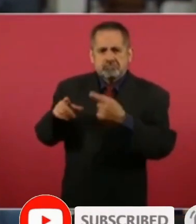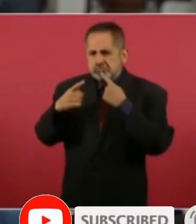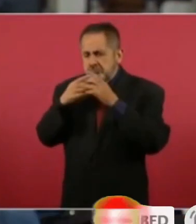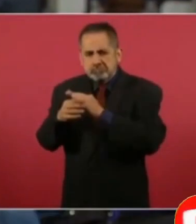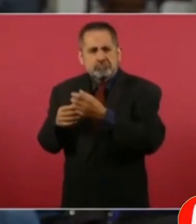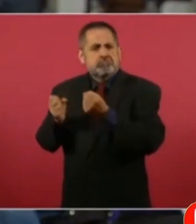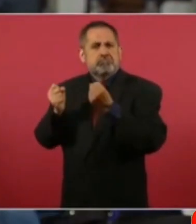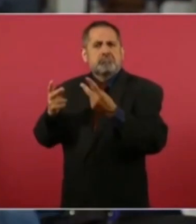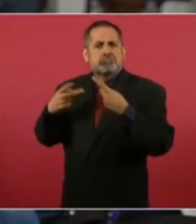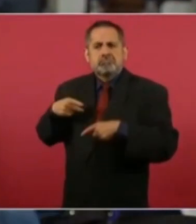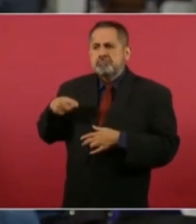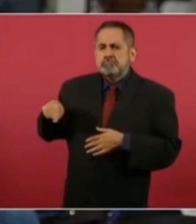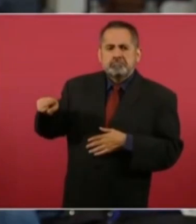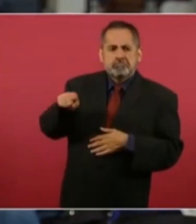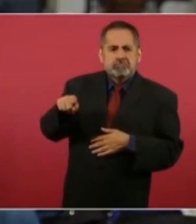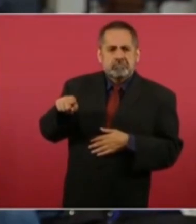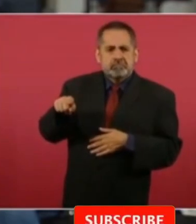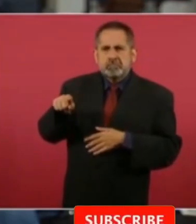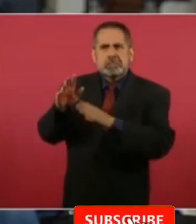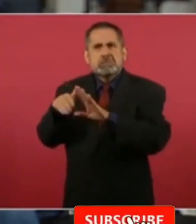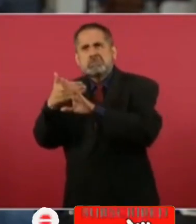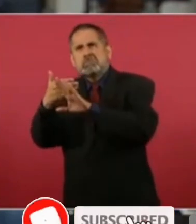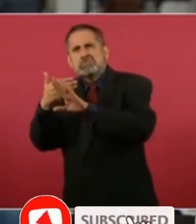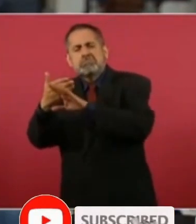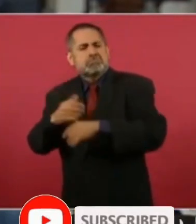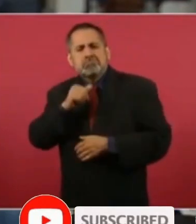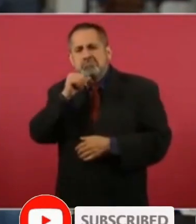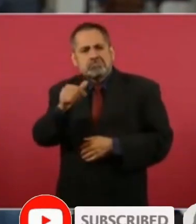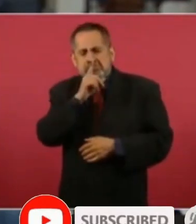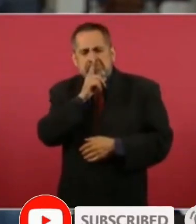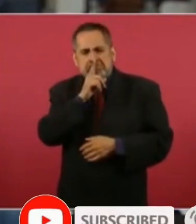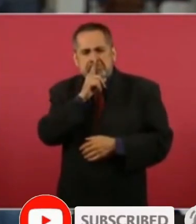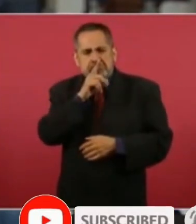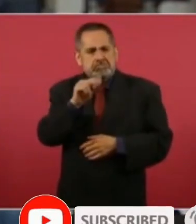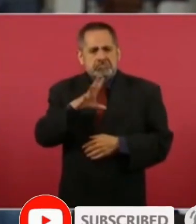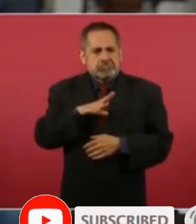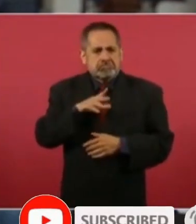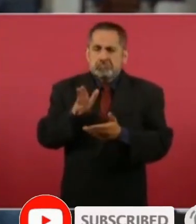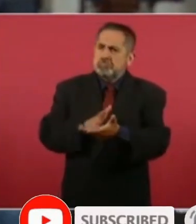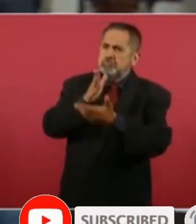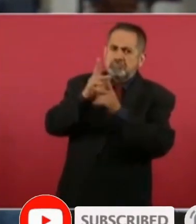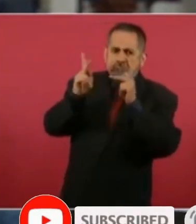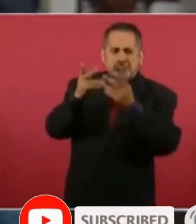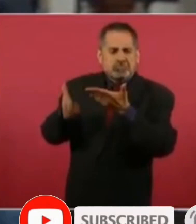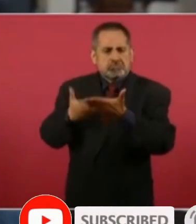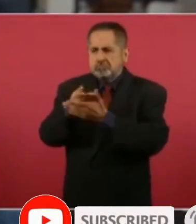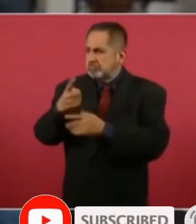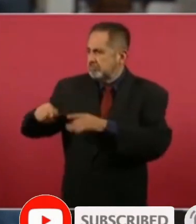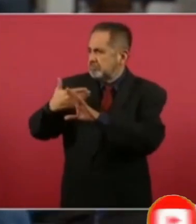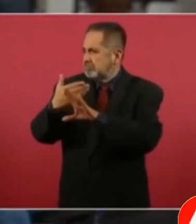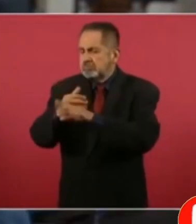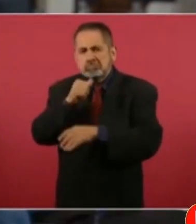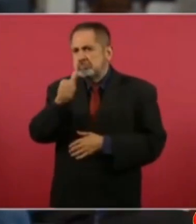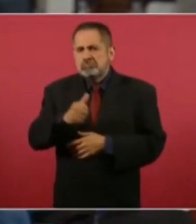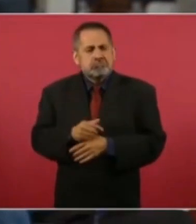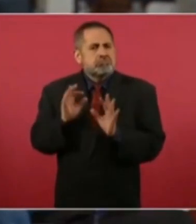acaso, muchas personas que estuvieran críticas o en contra de su visita y de lo que proponía. Y en